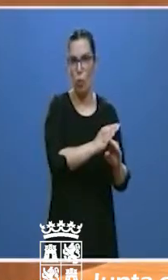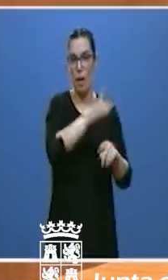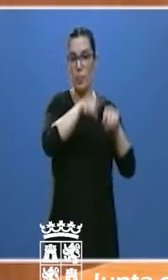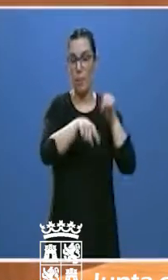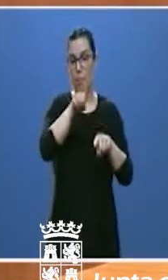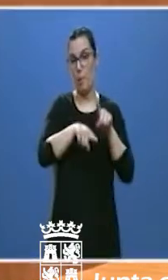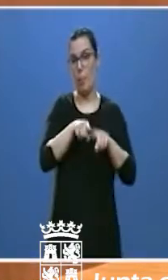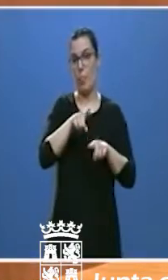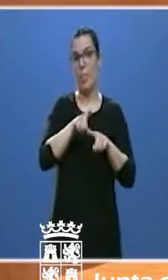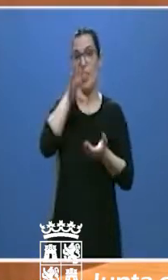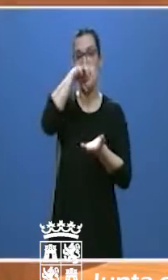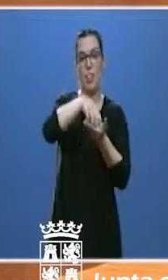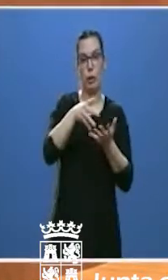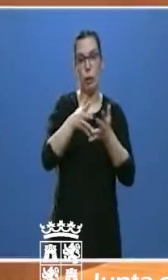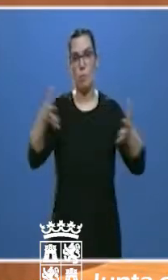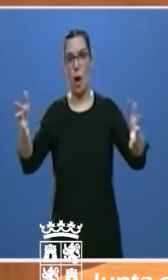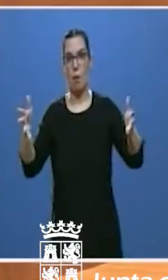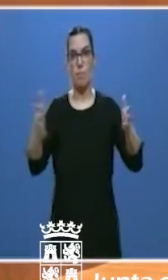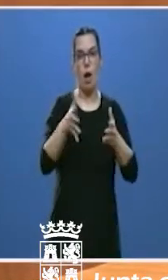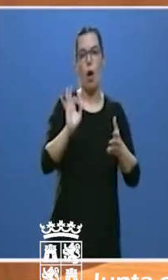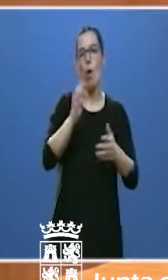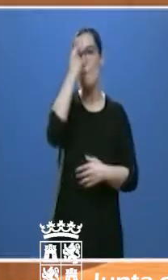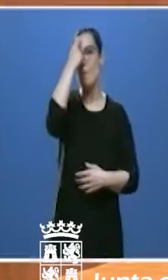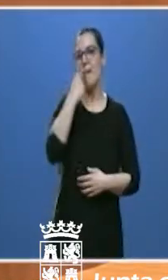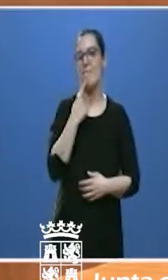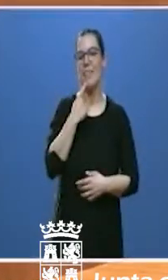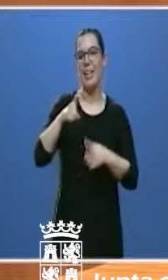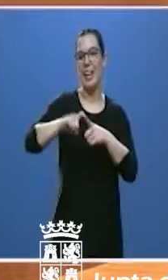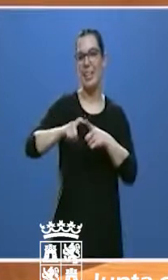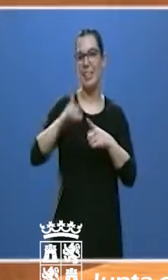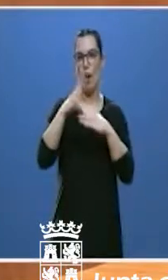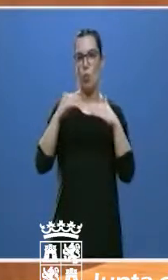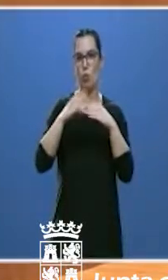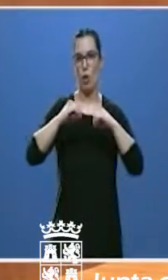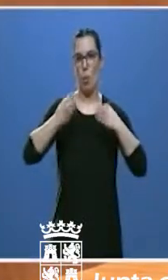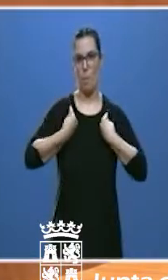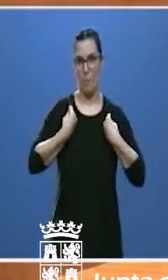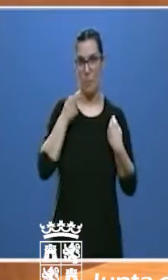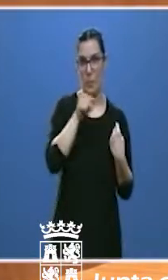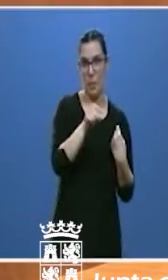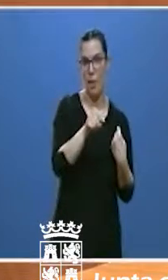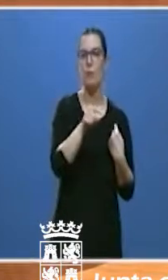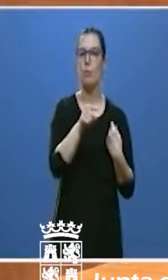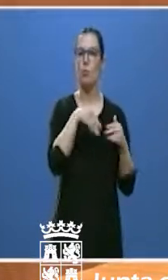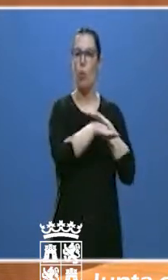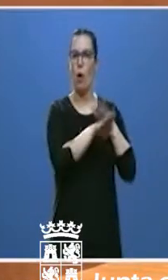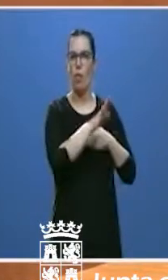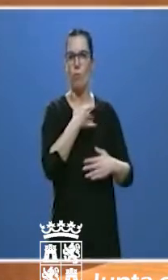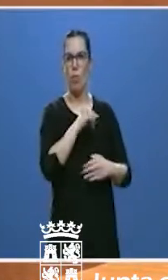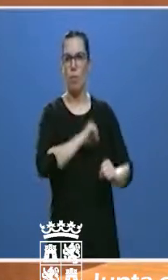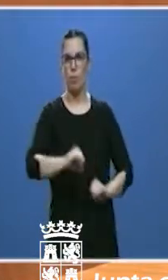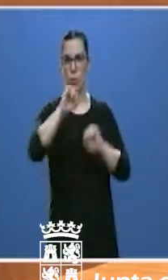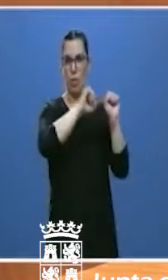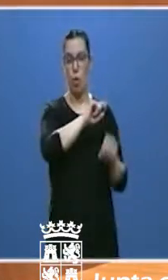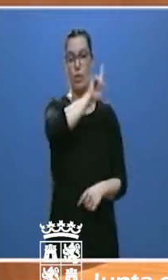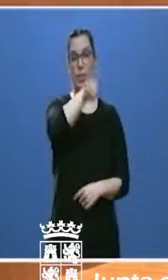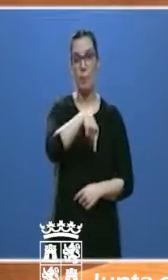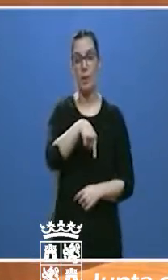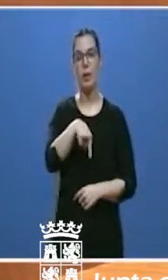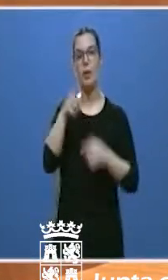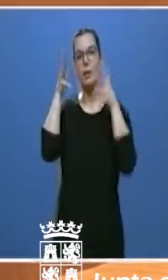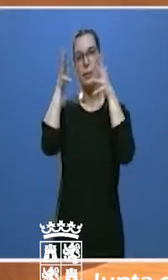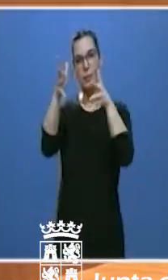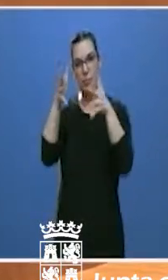tamaño y también del perfil de sus usuarios. Que proporcione asesoramiento y formación a los centros para el uso